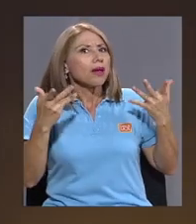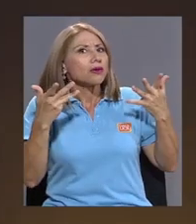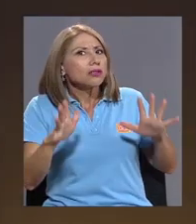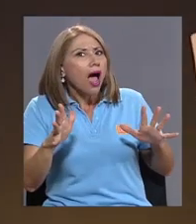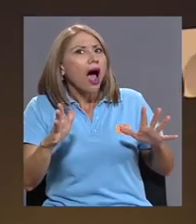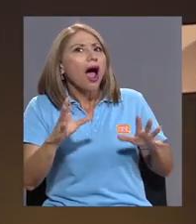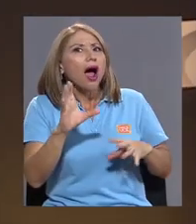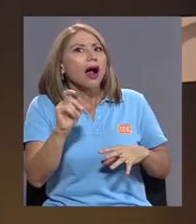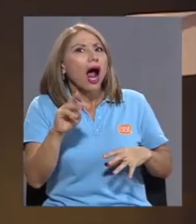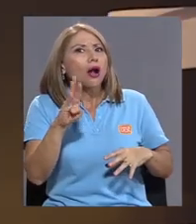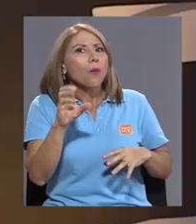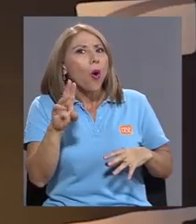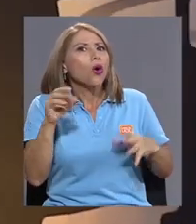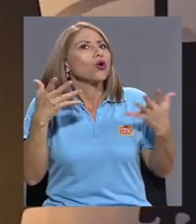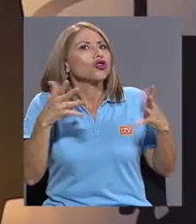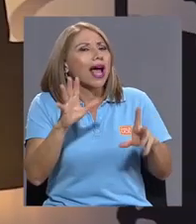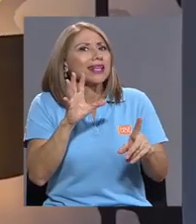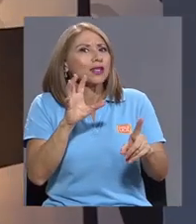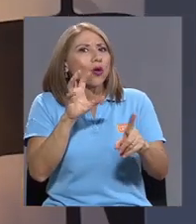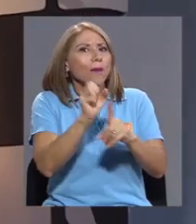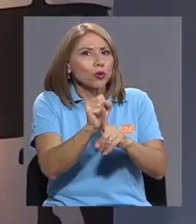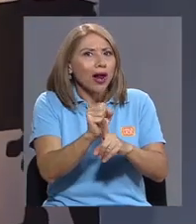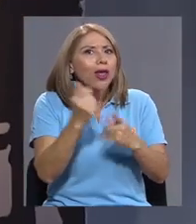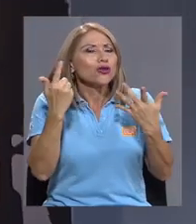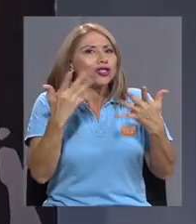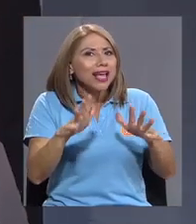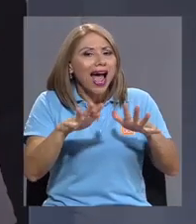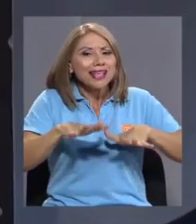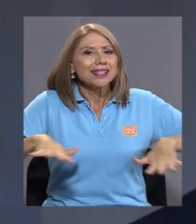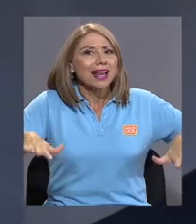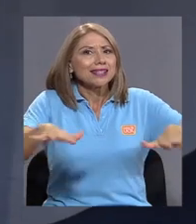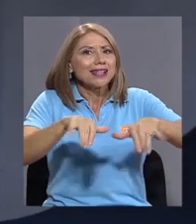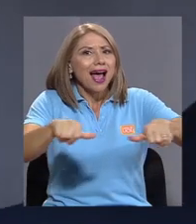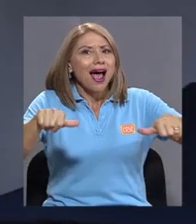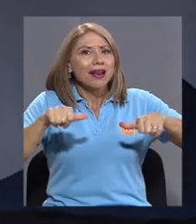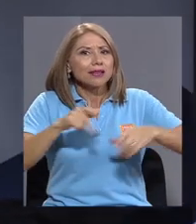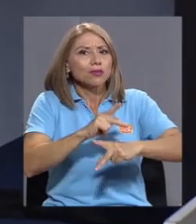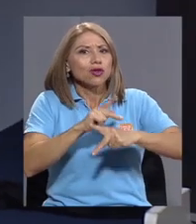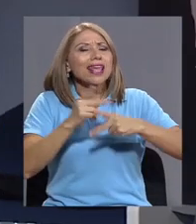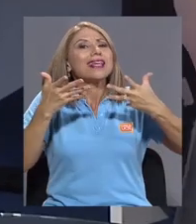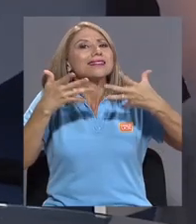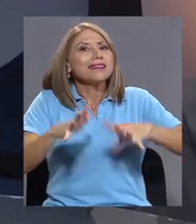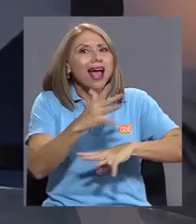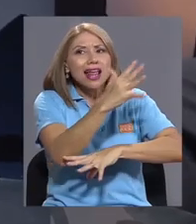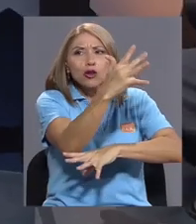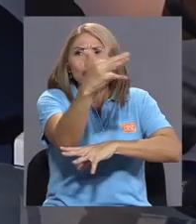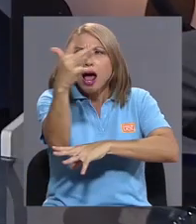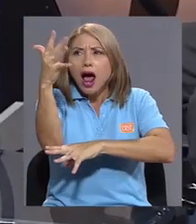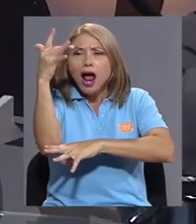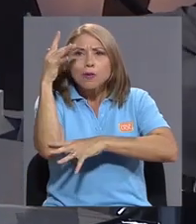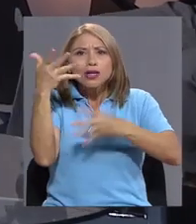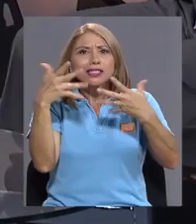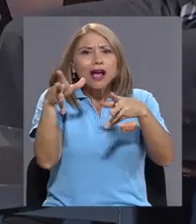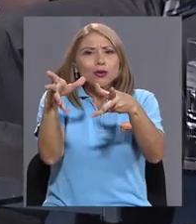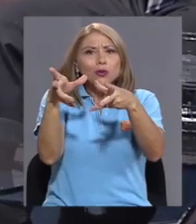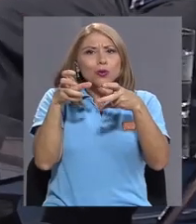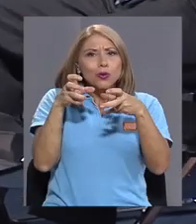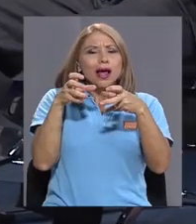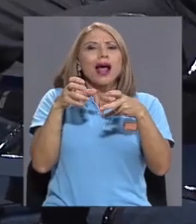áreas protegidas, ya está en los árboles que crecieron. Lo que necesitamos compensar, básicamente, es el